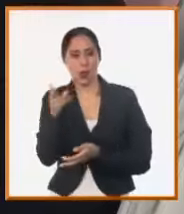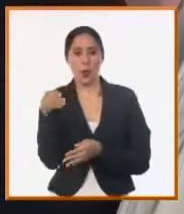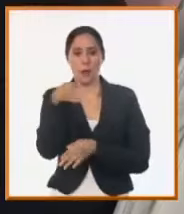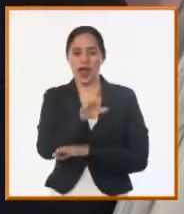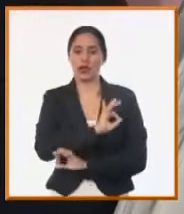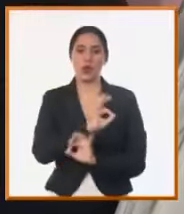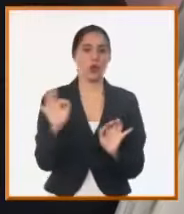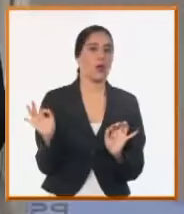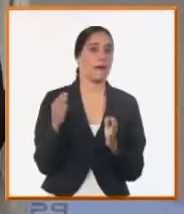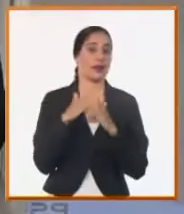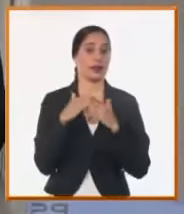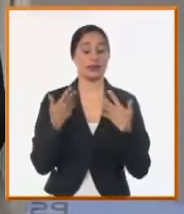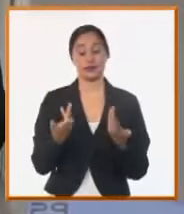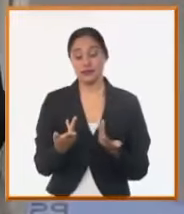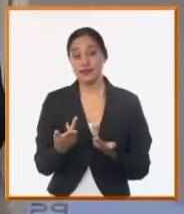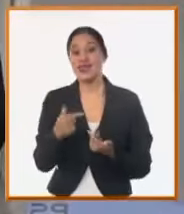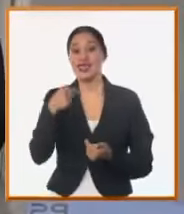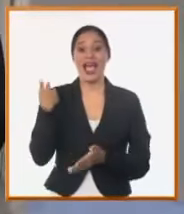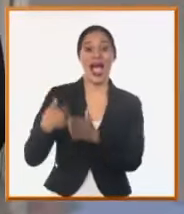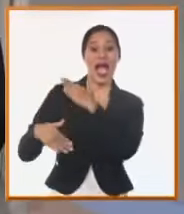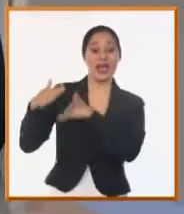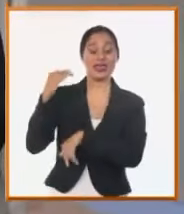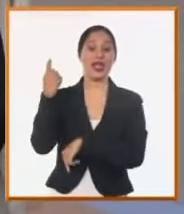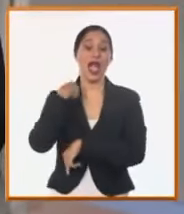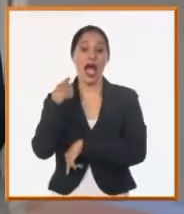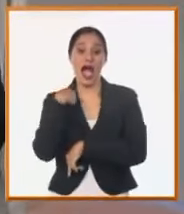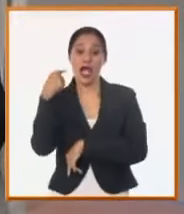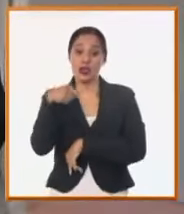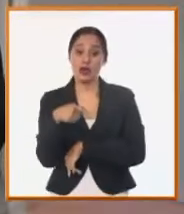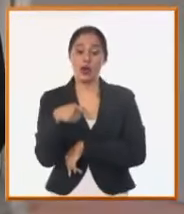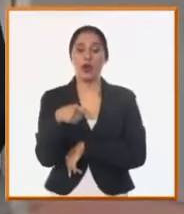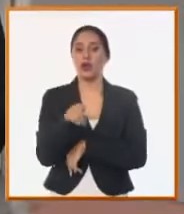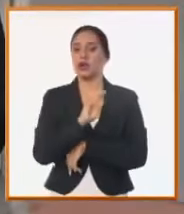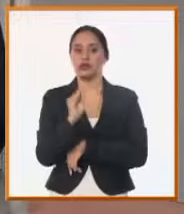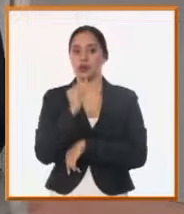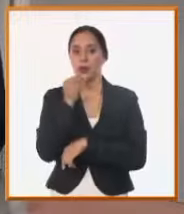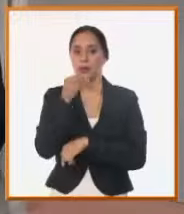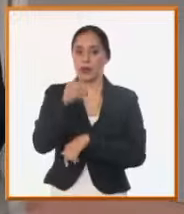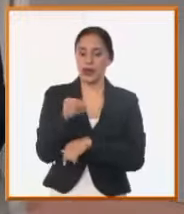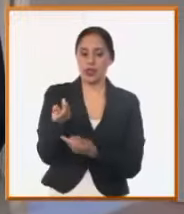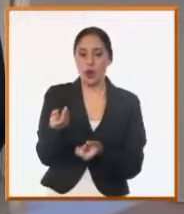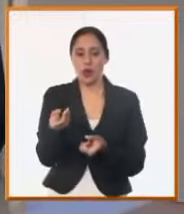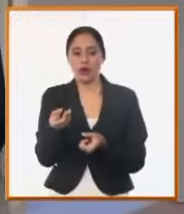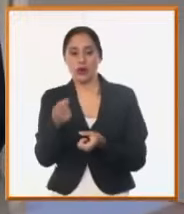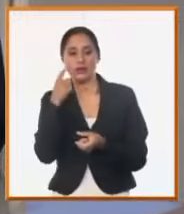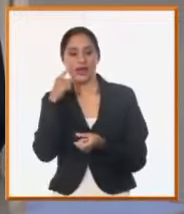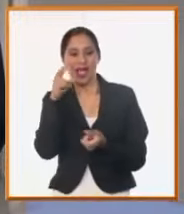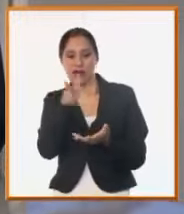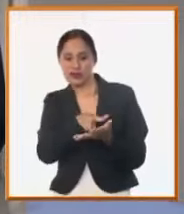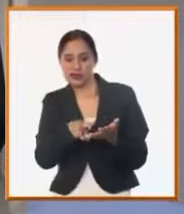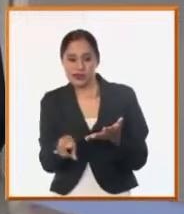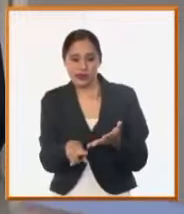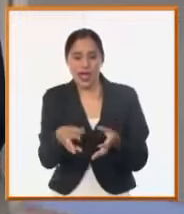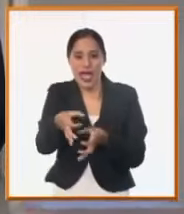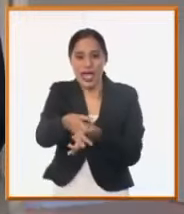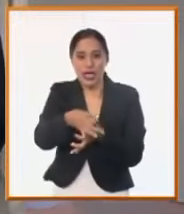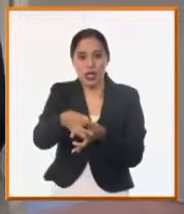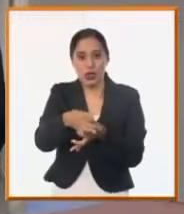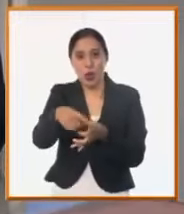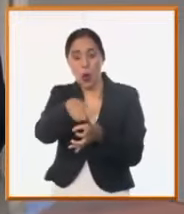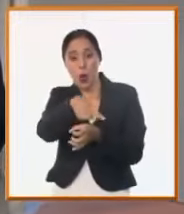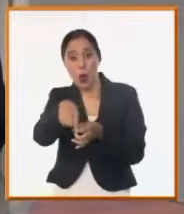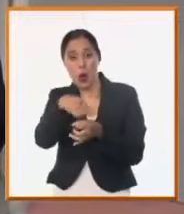compañera plantea que hace unos años fue metrada y que entonces no se le va a leer el metro a hacer la lectura como corresponde mensualmente y que se le factura